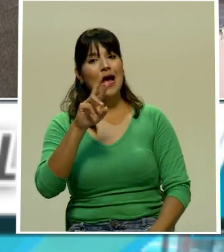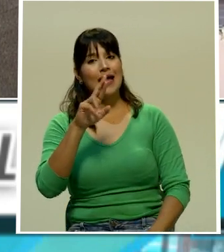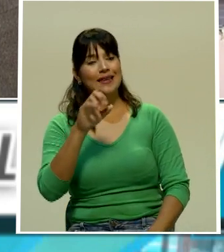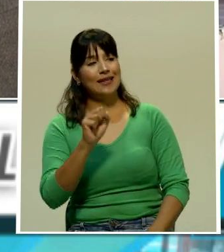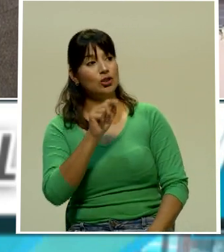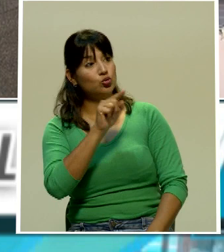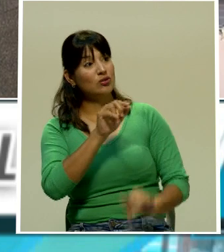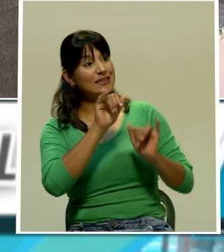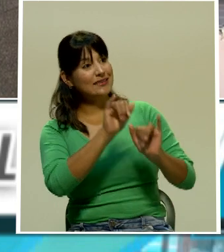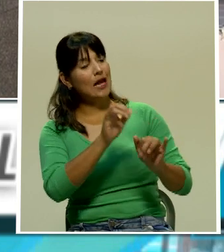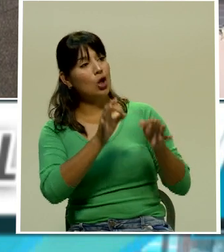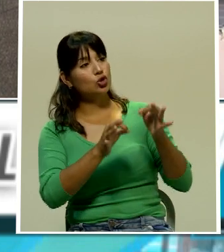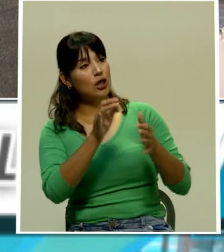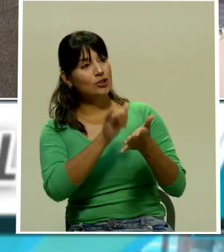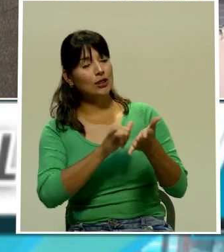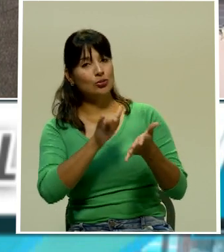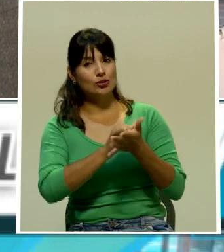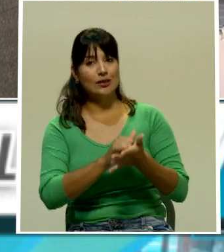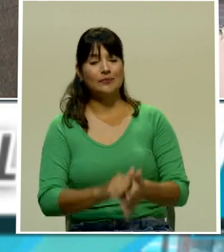San José.